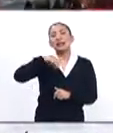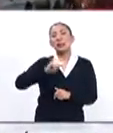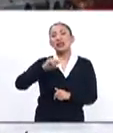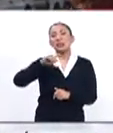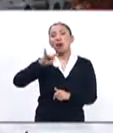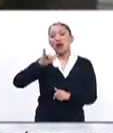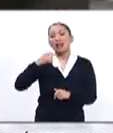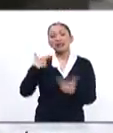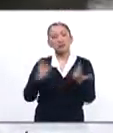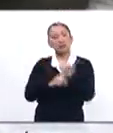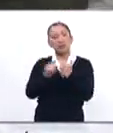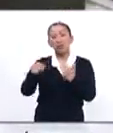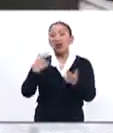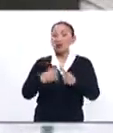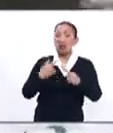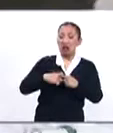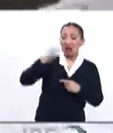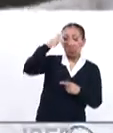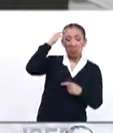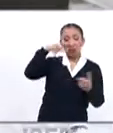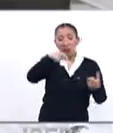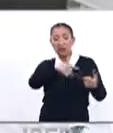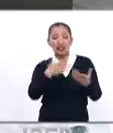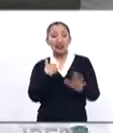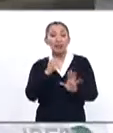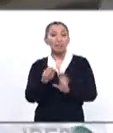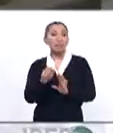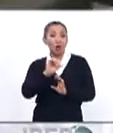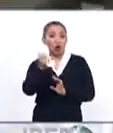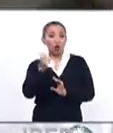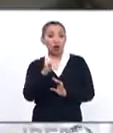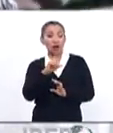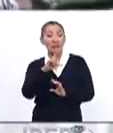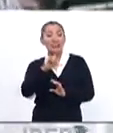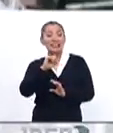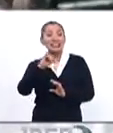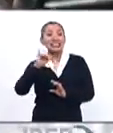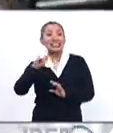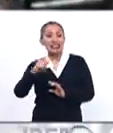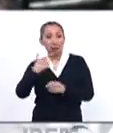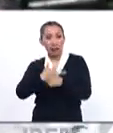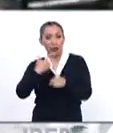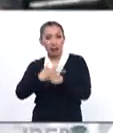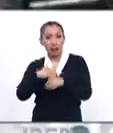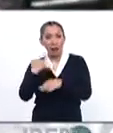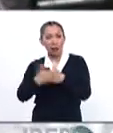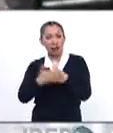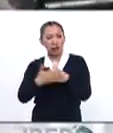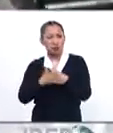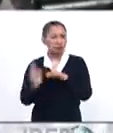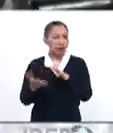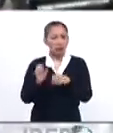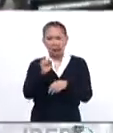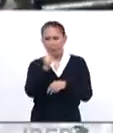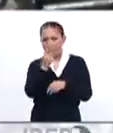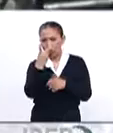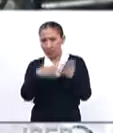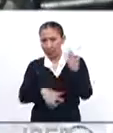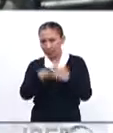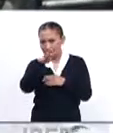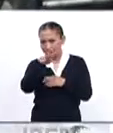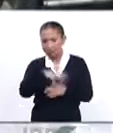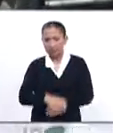liderazgos, y sobre todo porque viene la salida de la CICIC de Guatemala, que se concretará al parecer en septiembre del